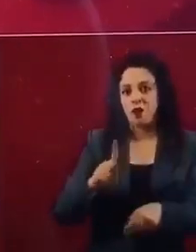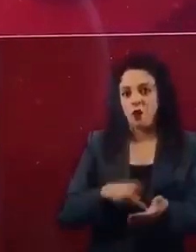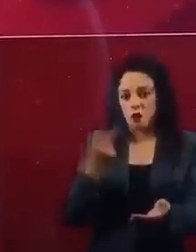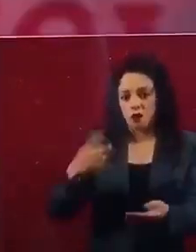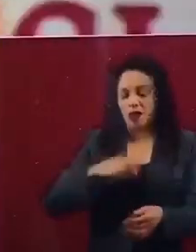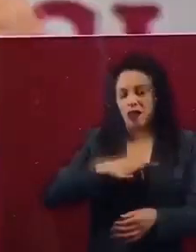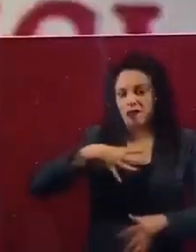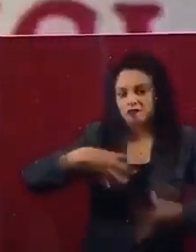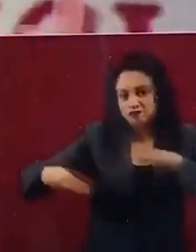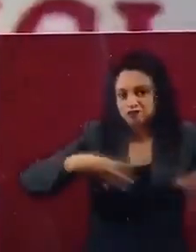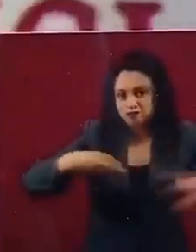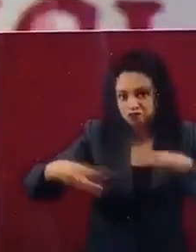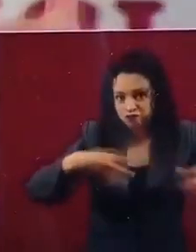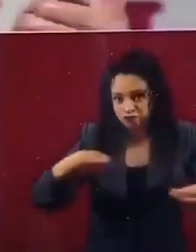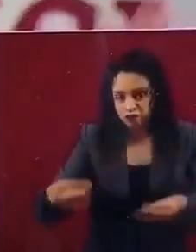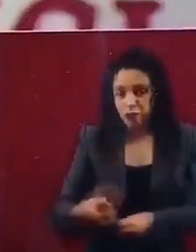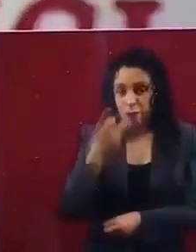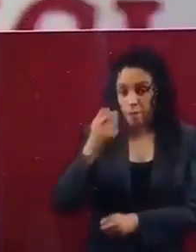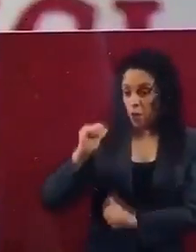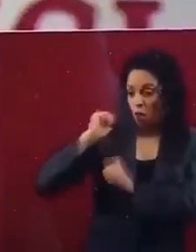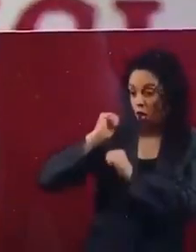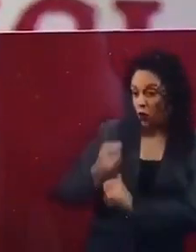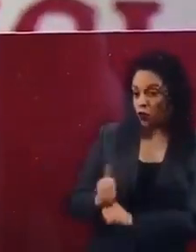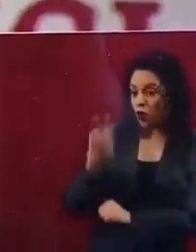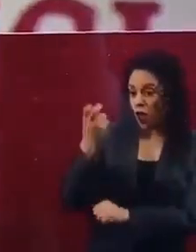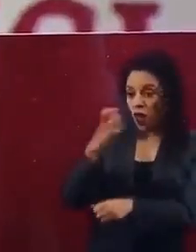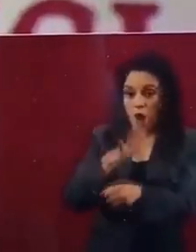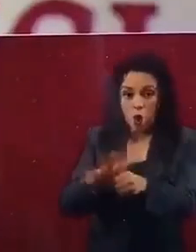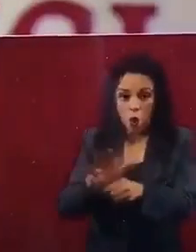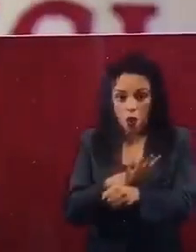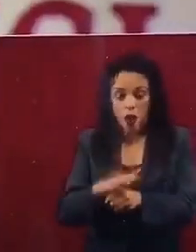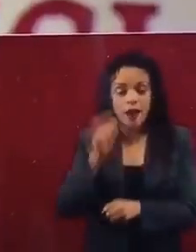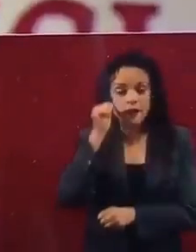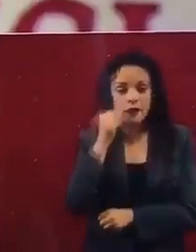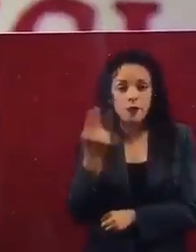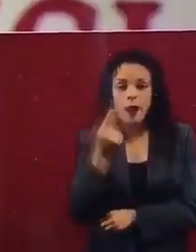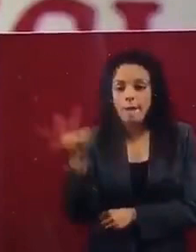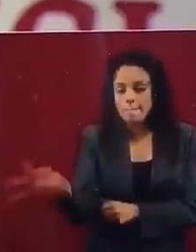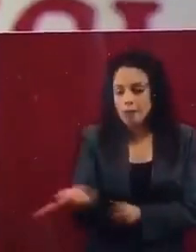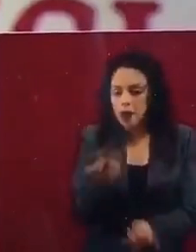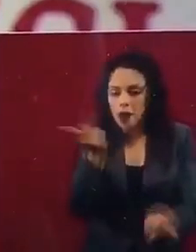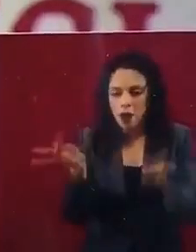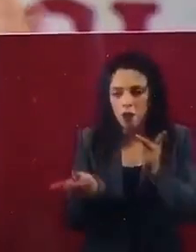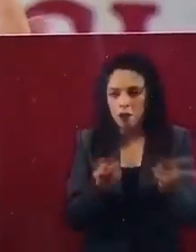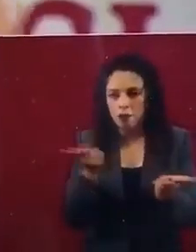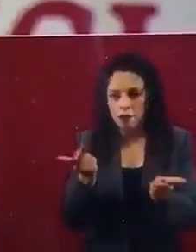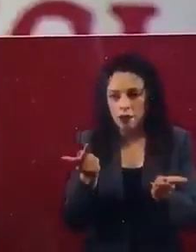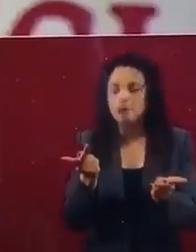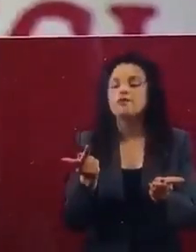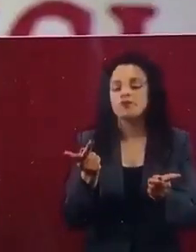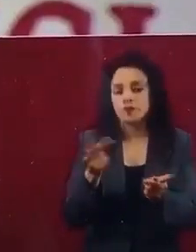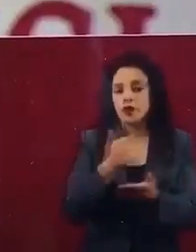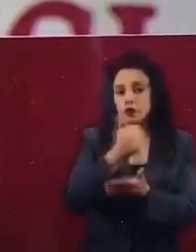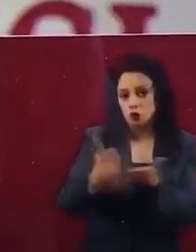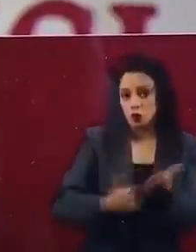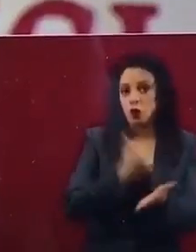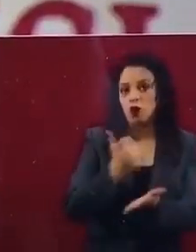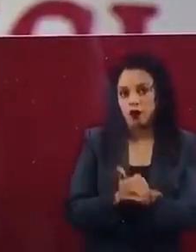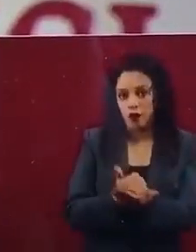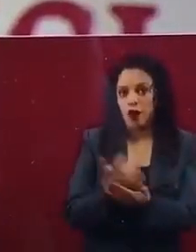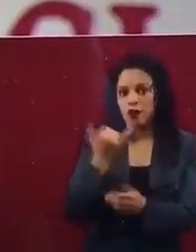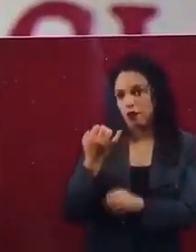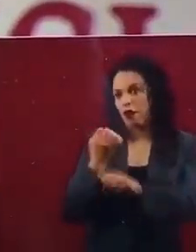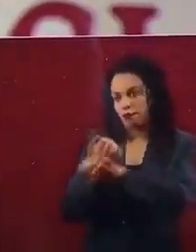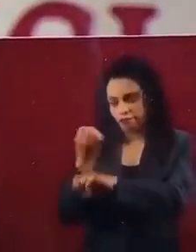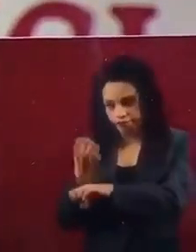las autoridades locales, porque siempre tomamos en cuenta su punto de vista, me refiero a ciudades y desde luego gobiernos estatales, es que se